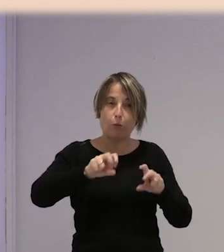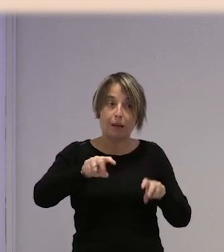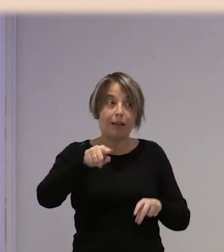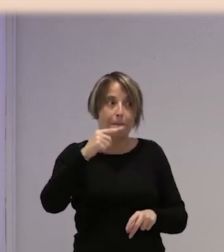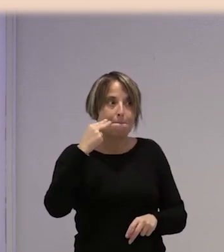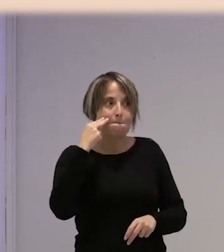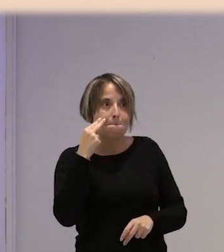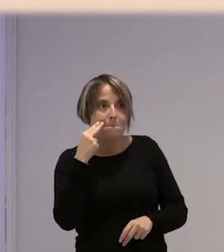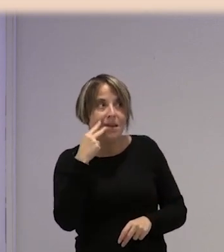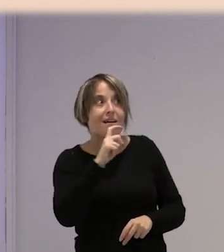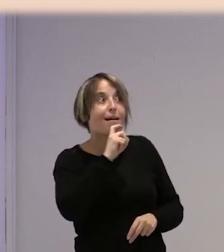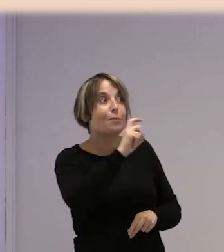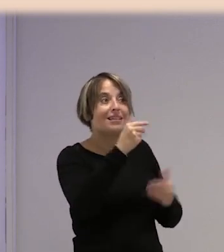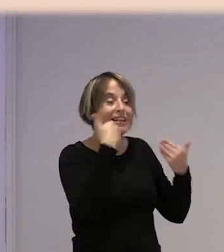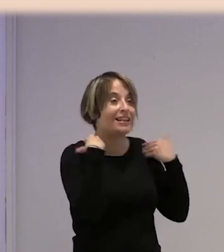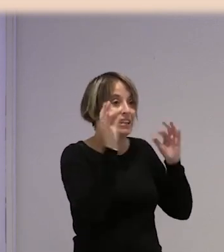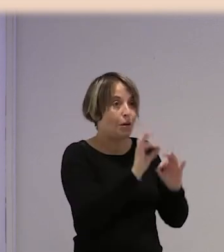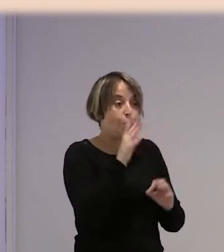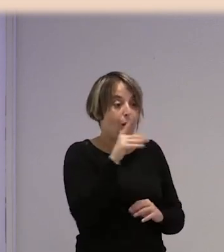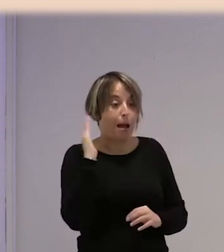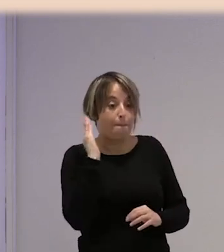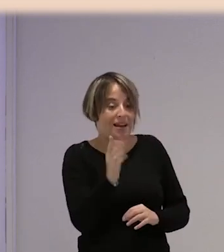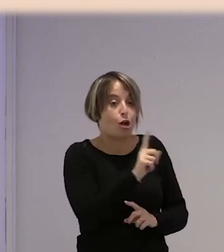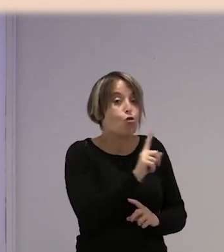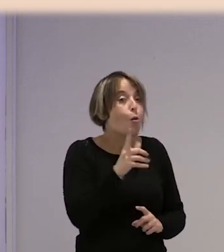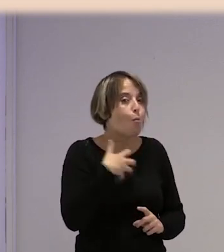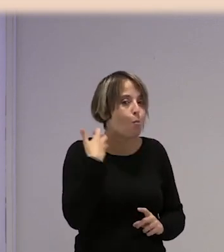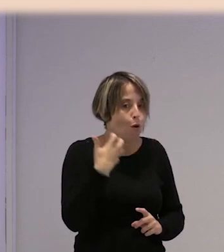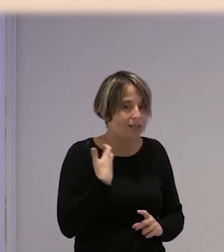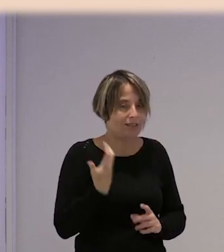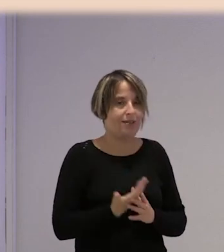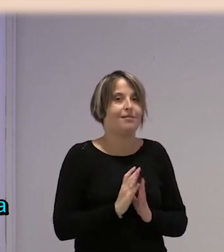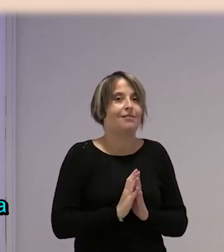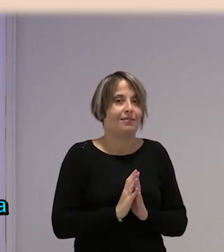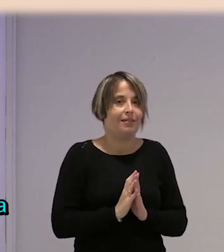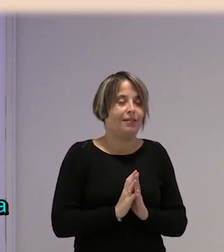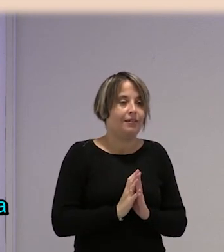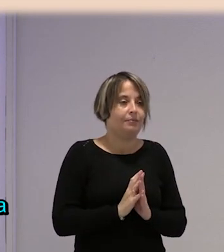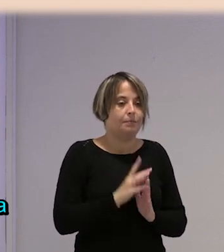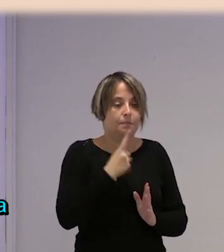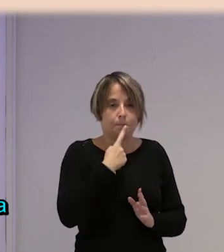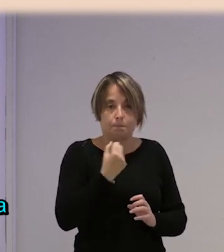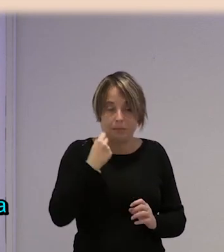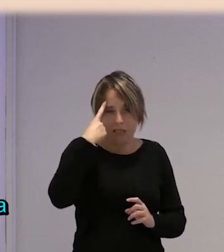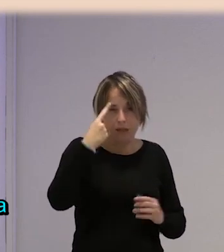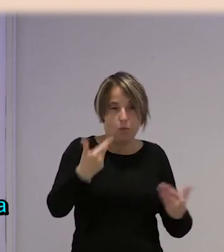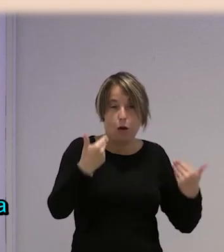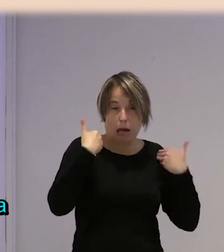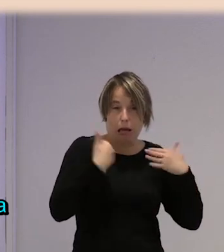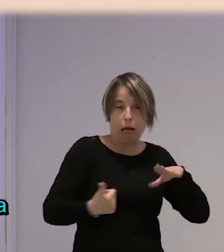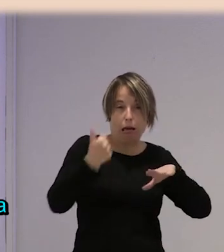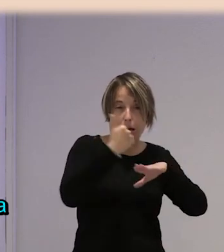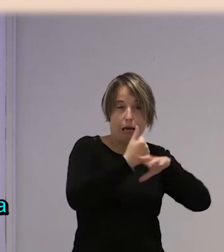miedo que de no avisar a la encargada, como la tiene amenazada, de no molestarla en una hora, de hecho, sabemos que una encargada que está allí